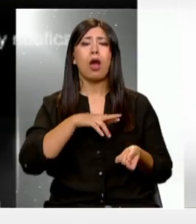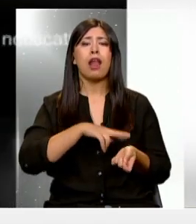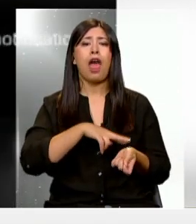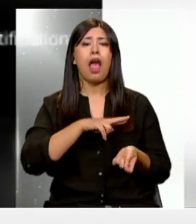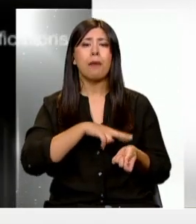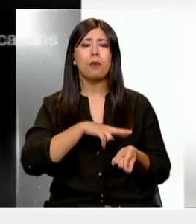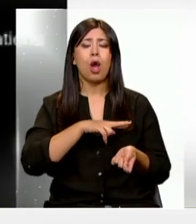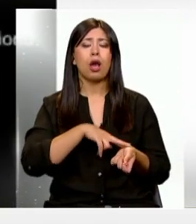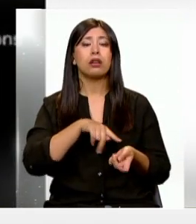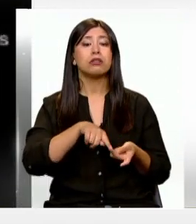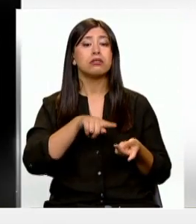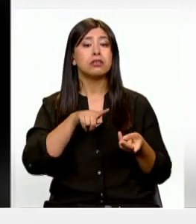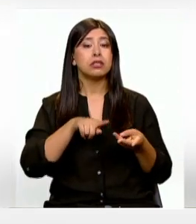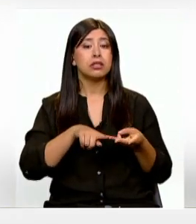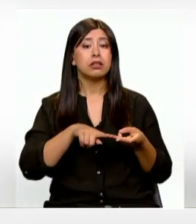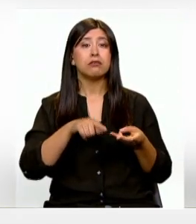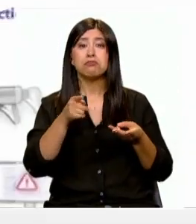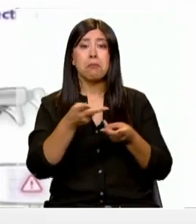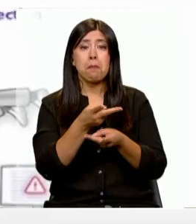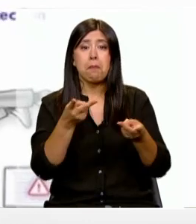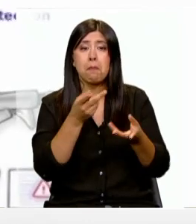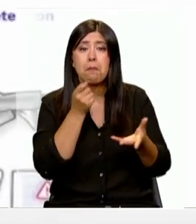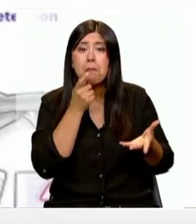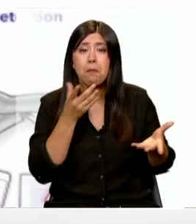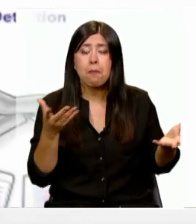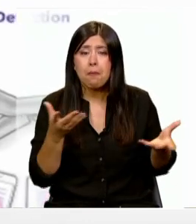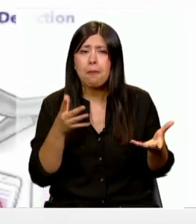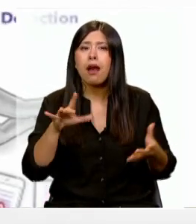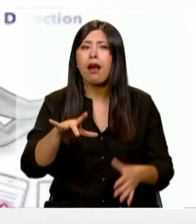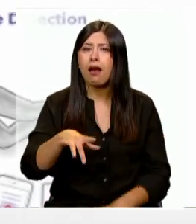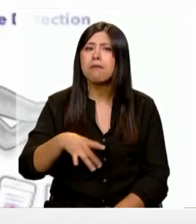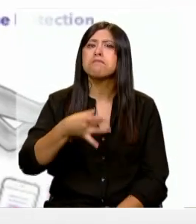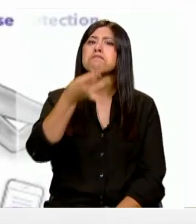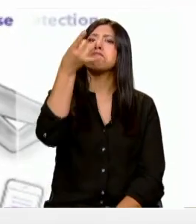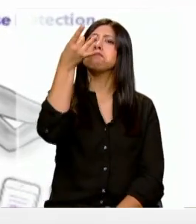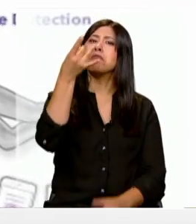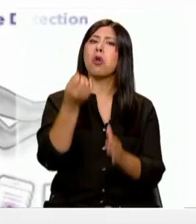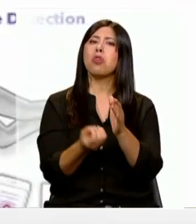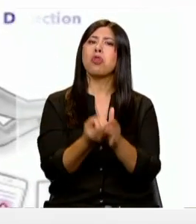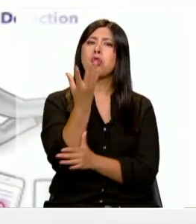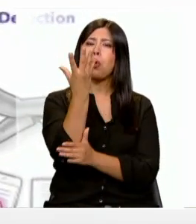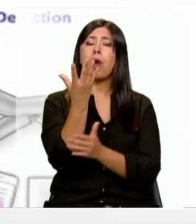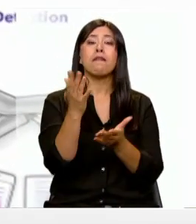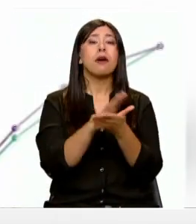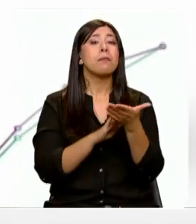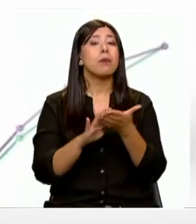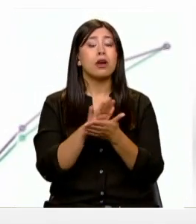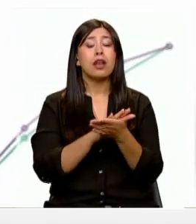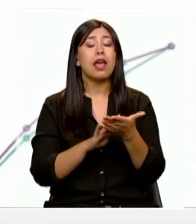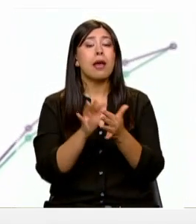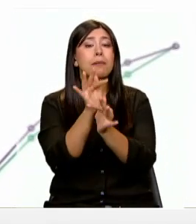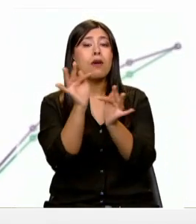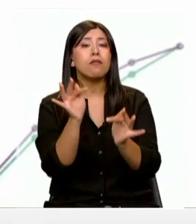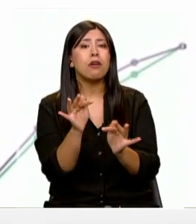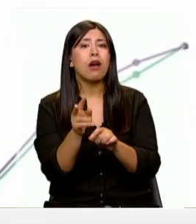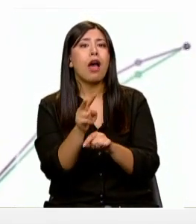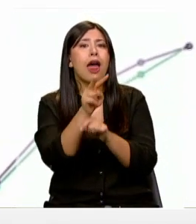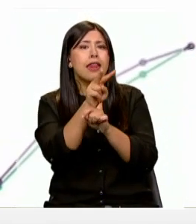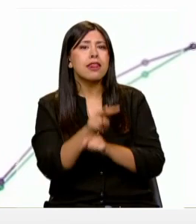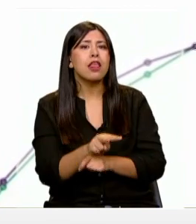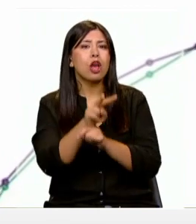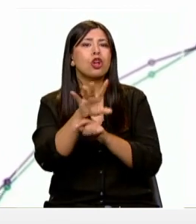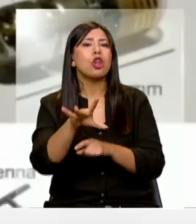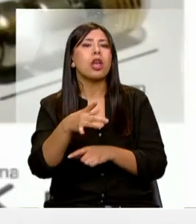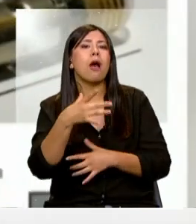qué? Bueno, ellos han publicado este estudio porque han descubierto que es una manera muy innovadora, por ejemplo, de poder diagnosticar